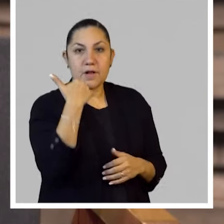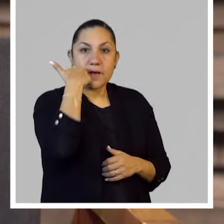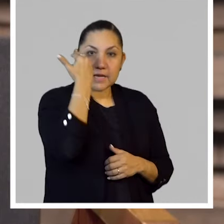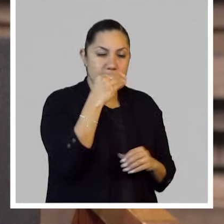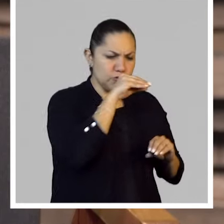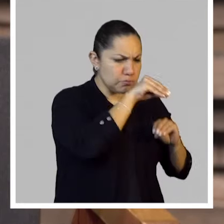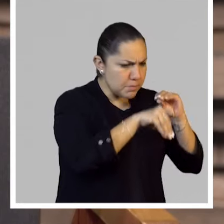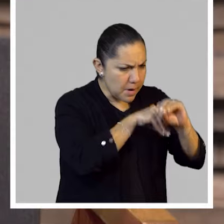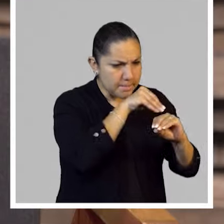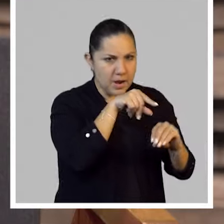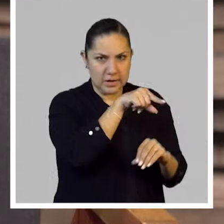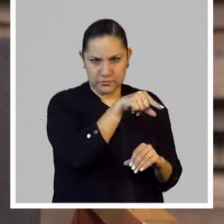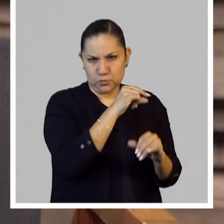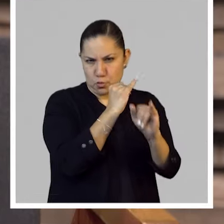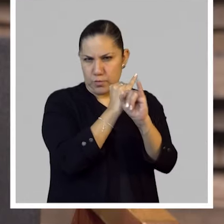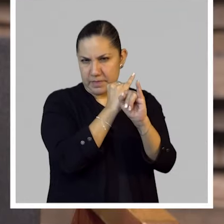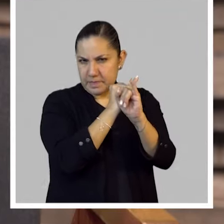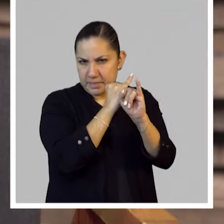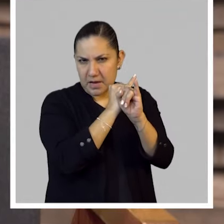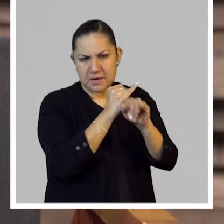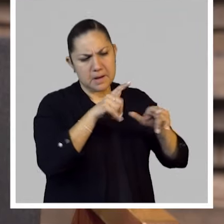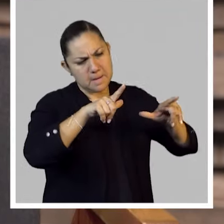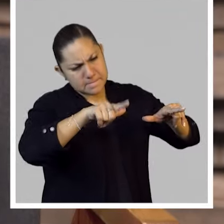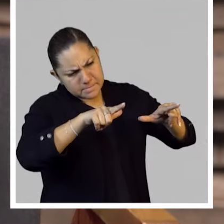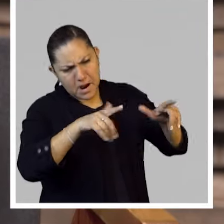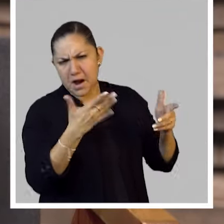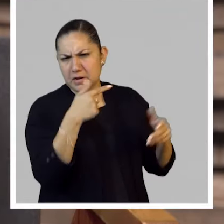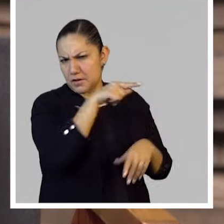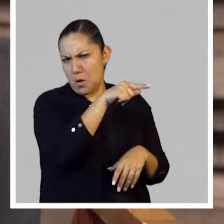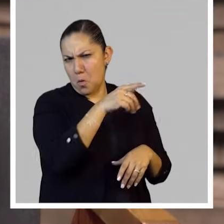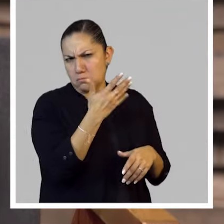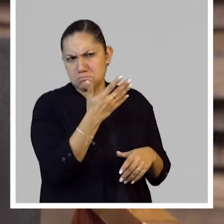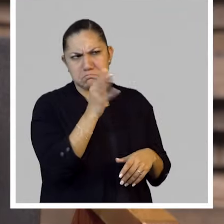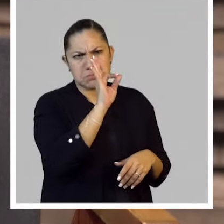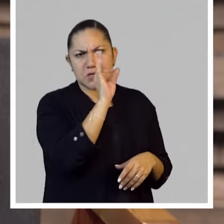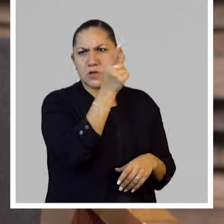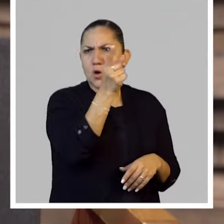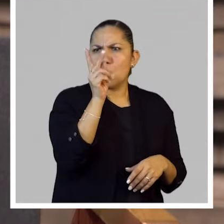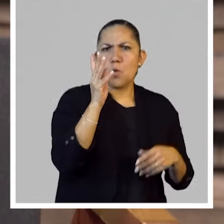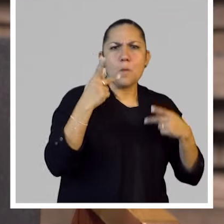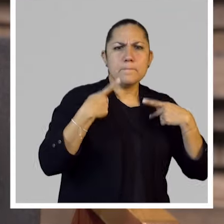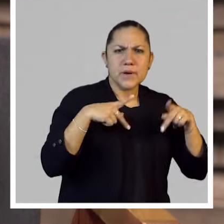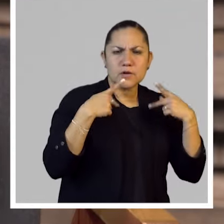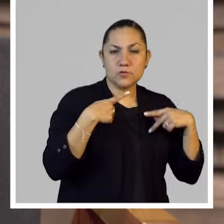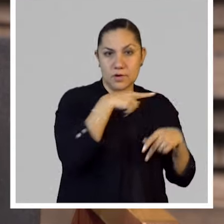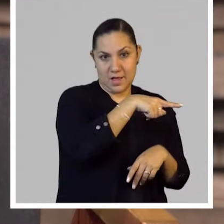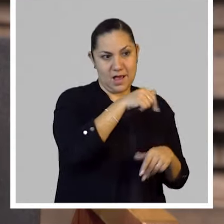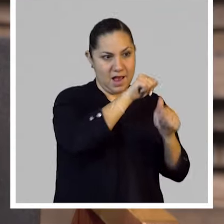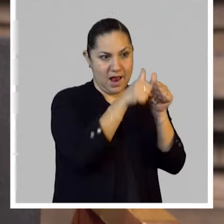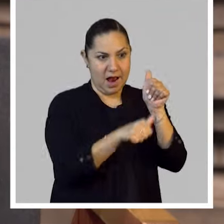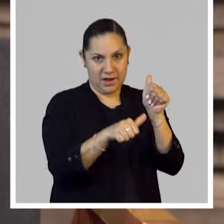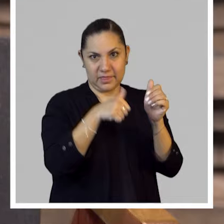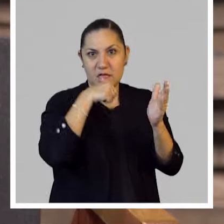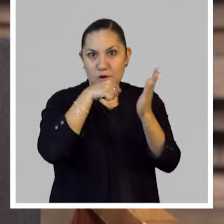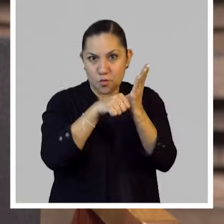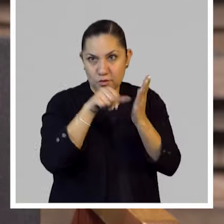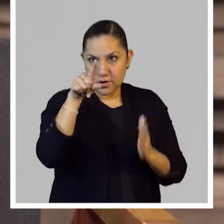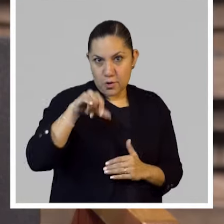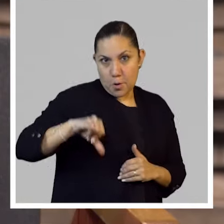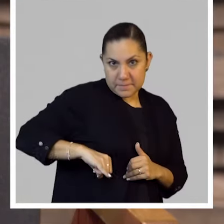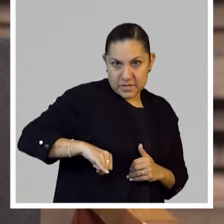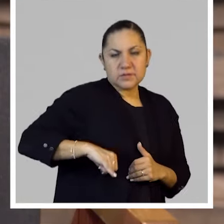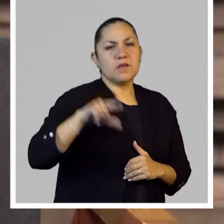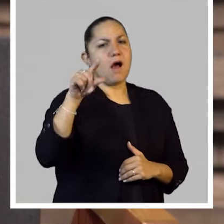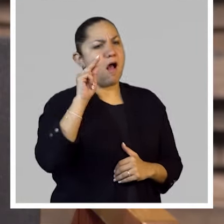es crear una plataforma digital en donde todas las personas que están interesadas en el arte correo puedan